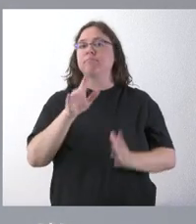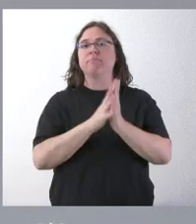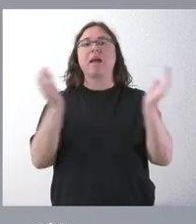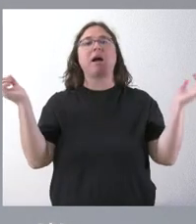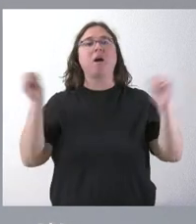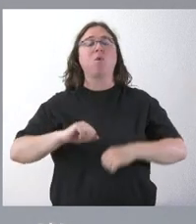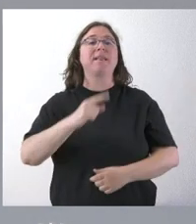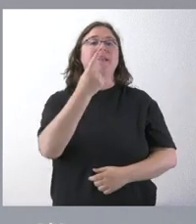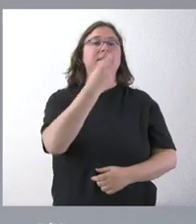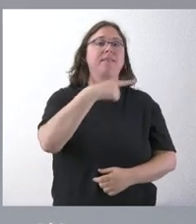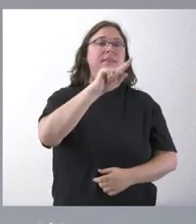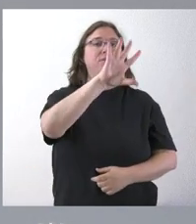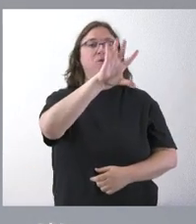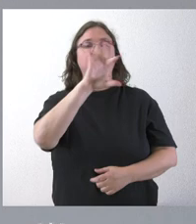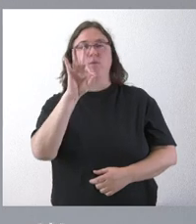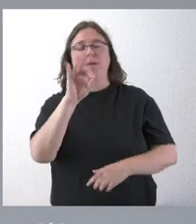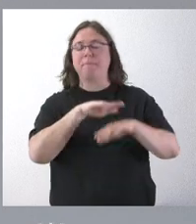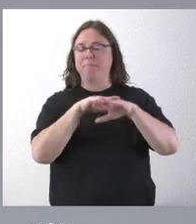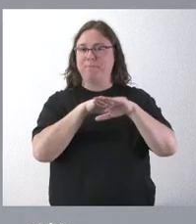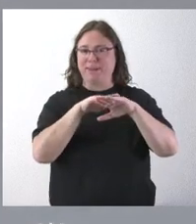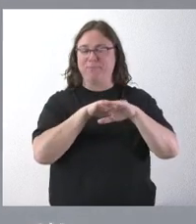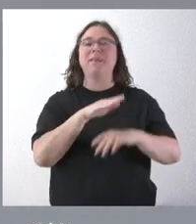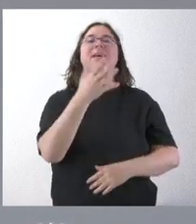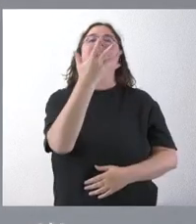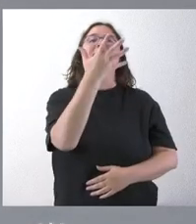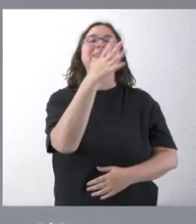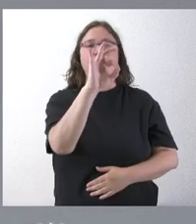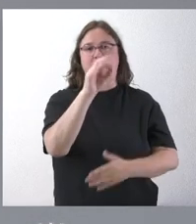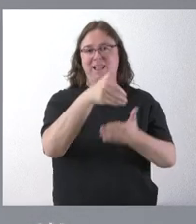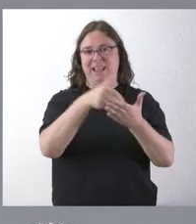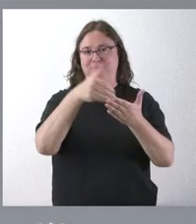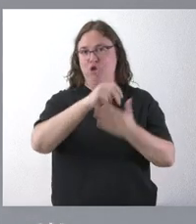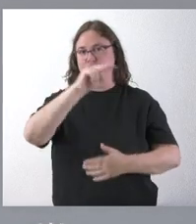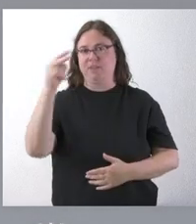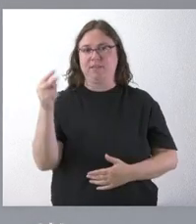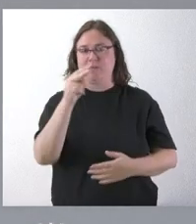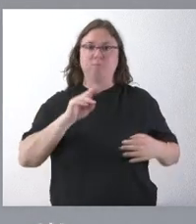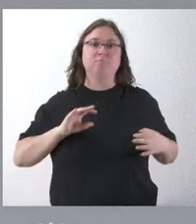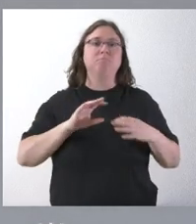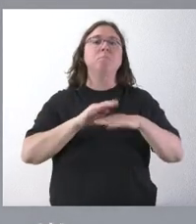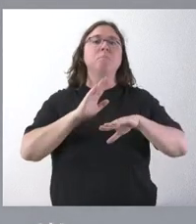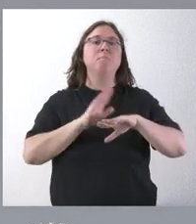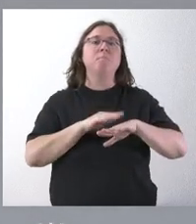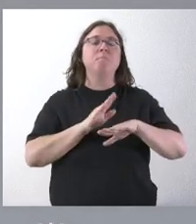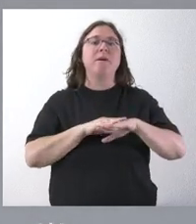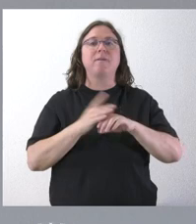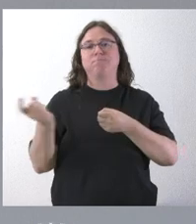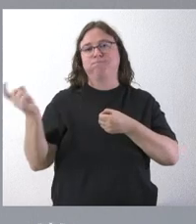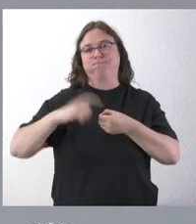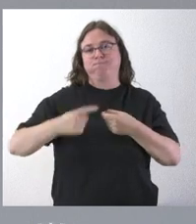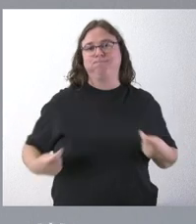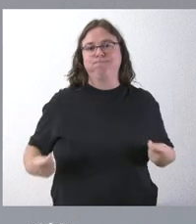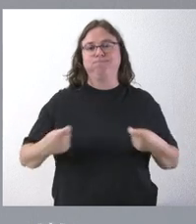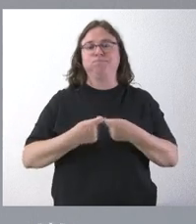estos 50 millones de euros que se corresponden con la participación en los